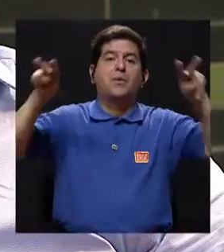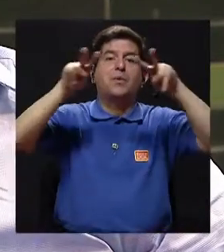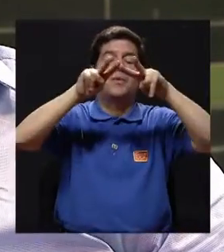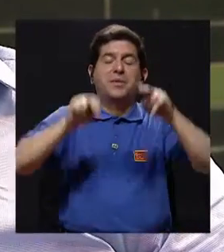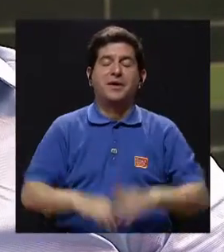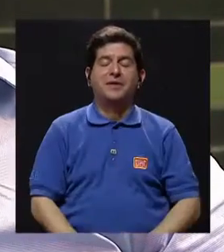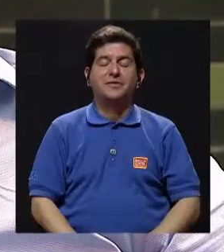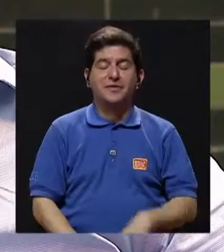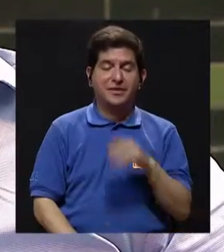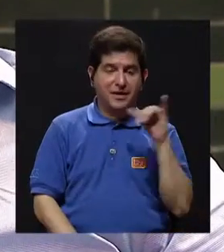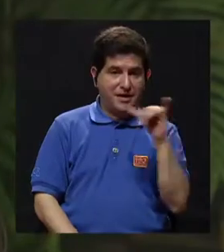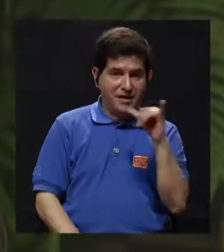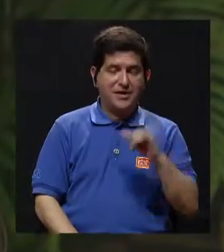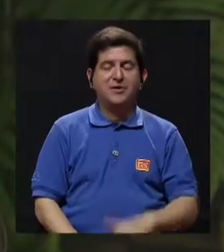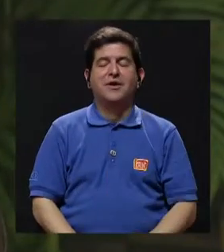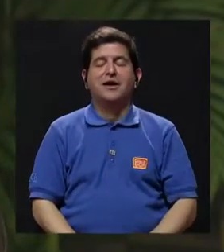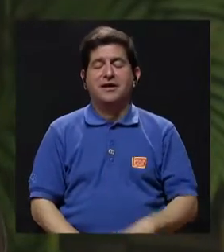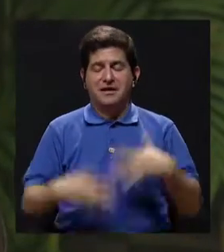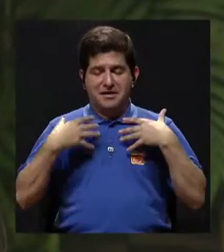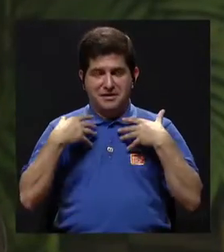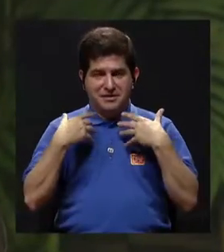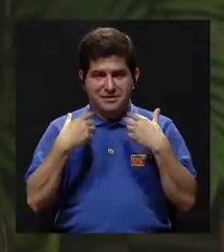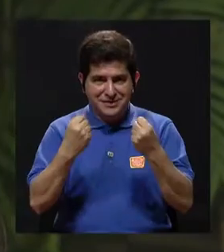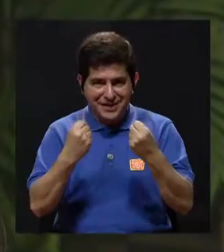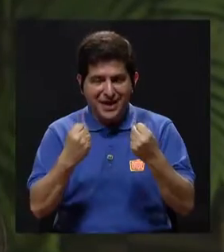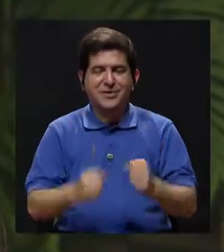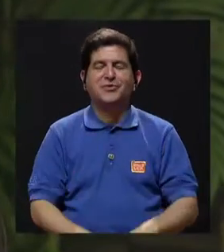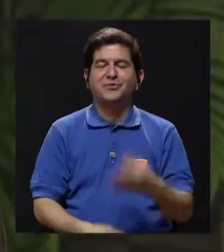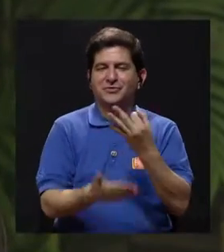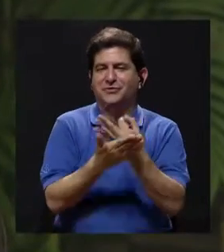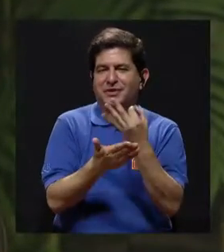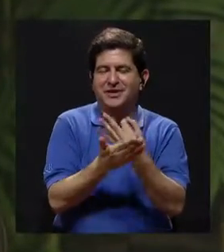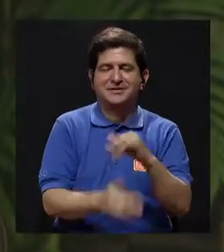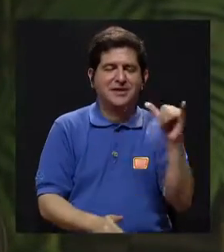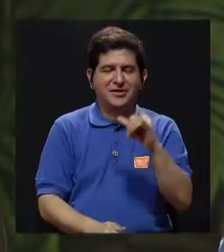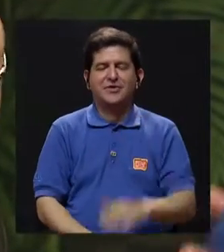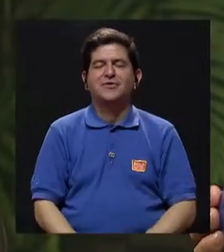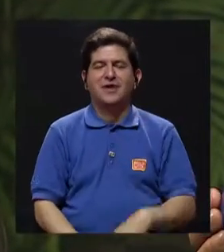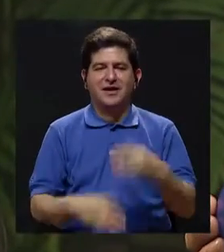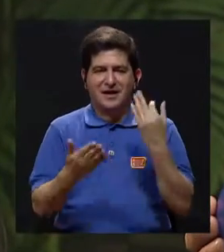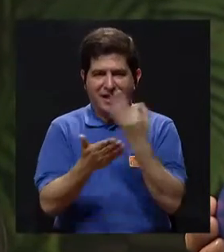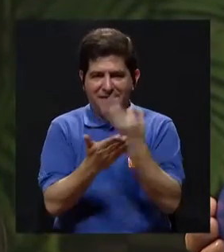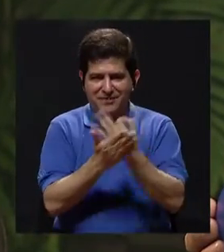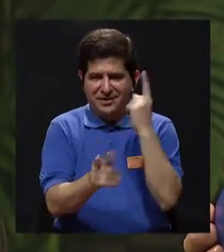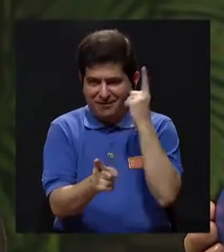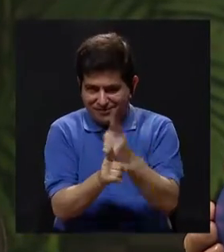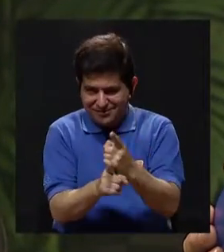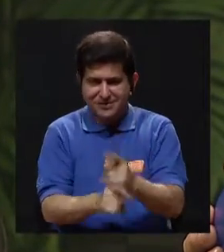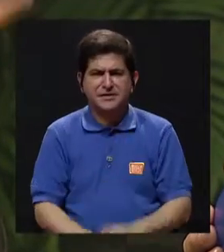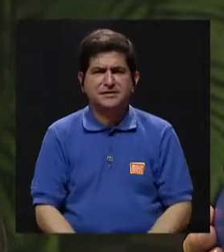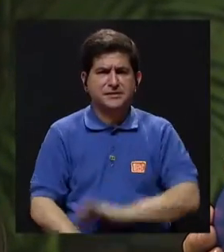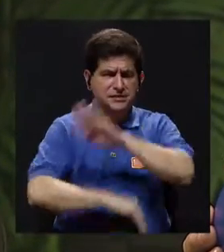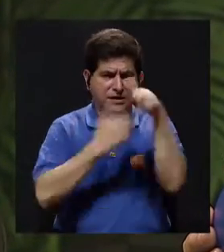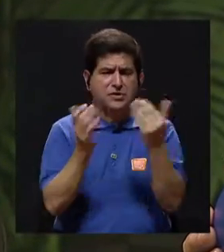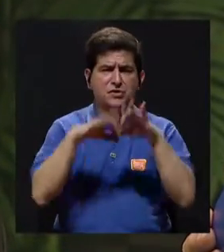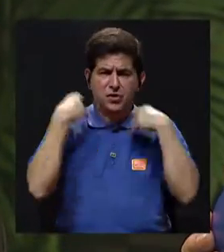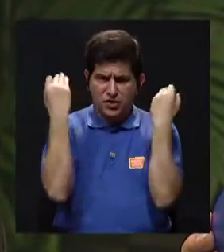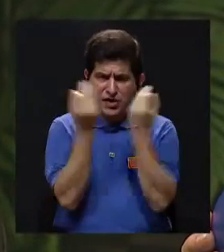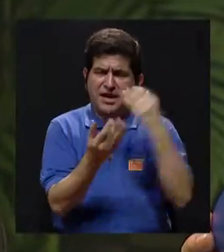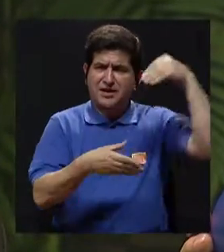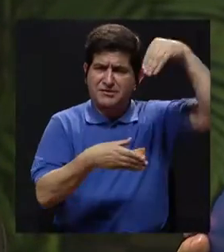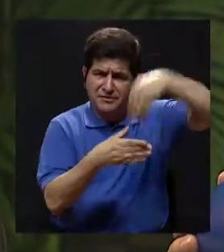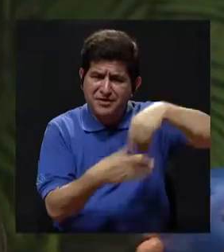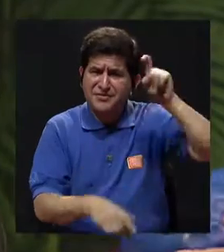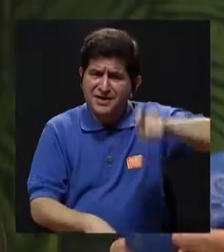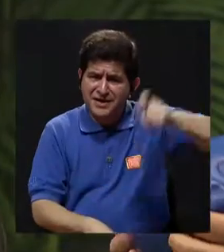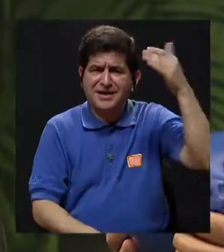tener salud financiera. Y ahora, cuando se trata de este ahorro, se debe incorporar, me imagino, que a toda la familia, todos los integrantes